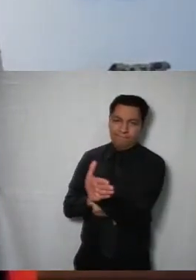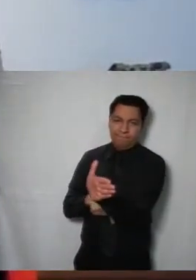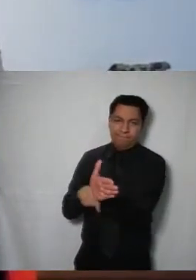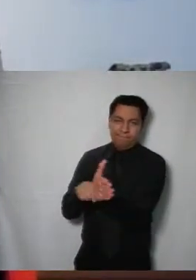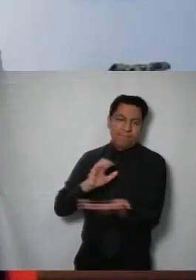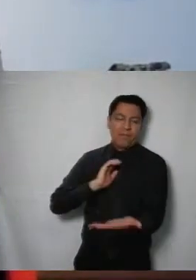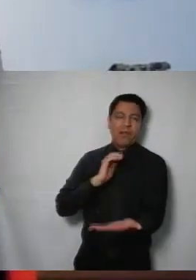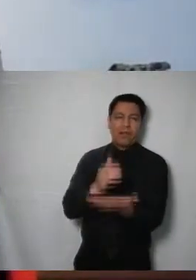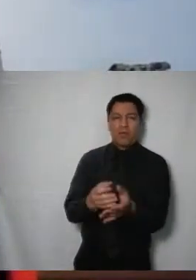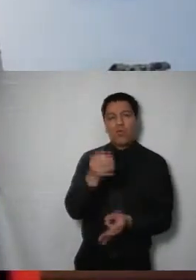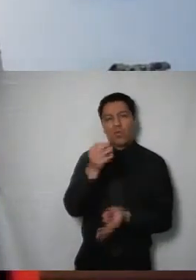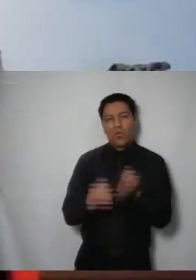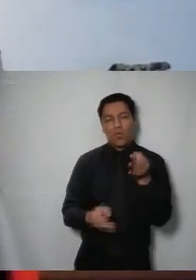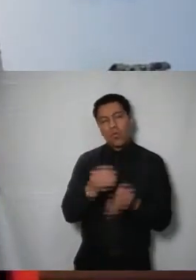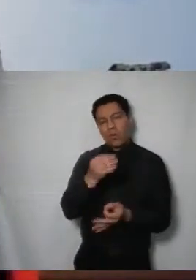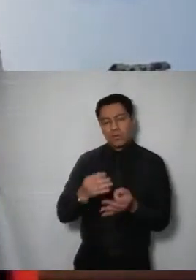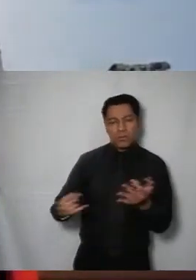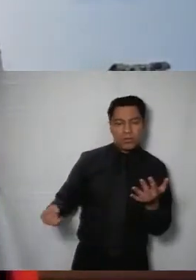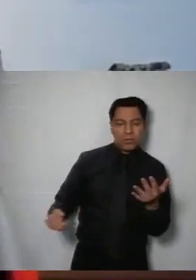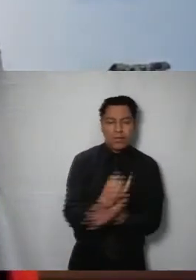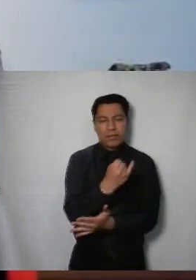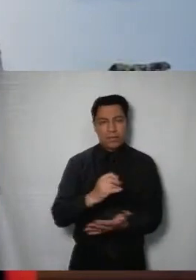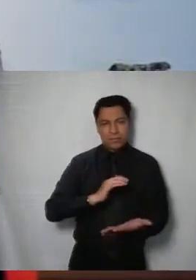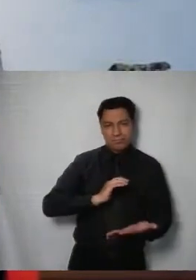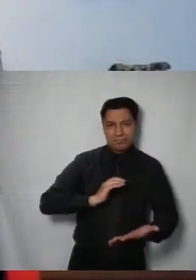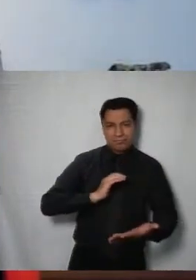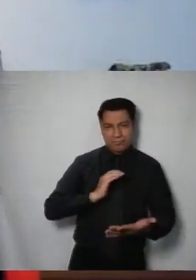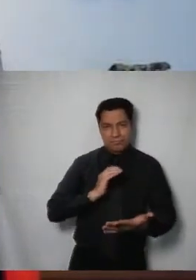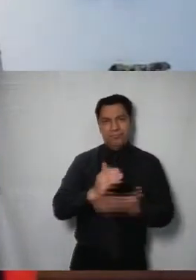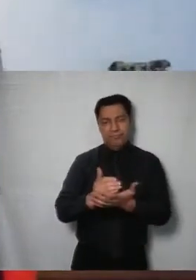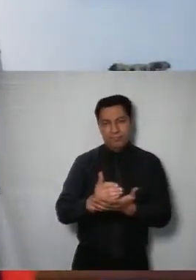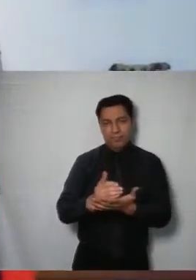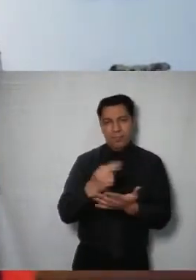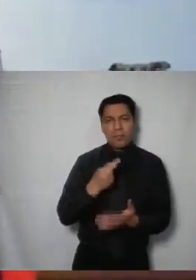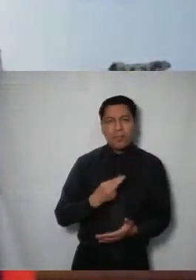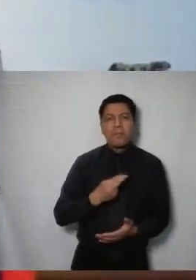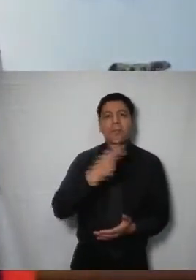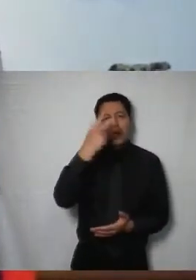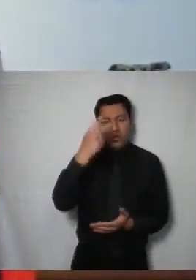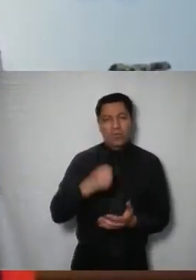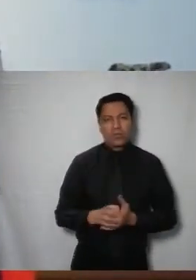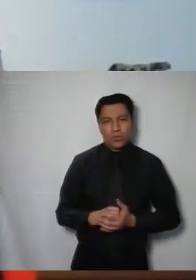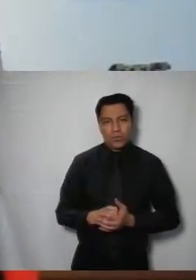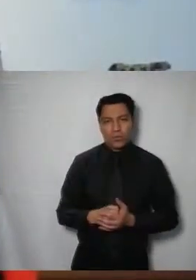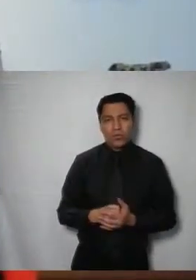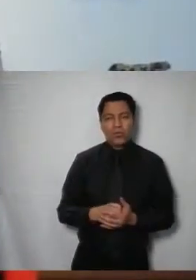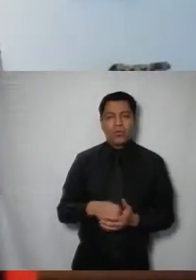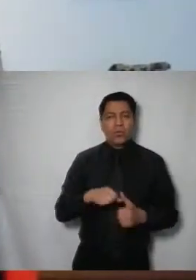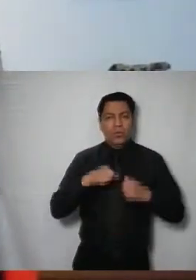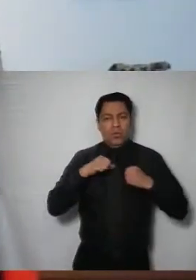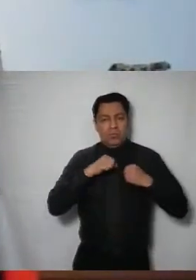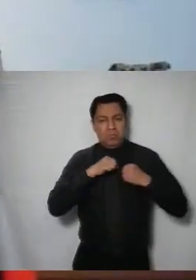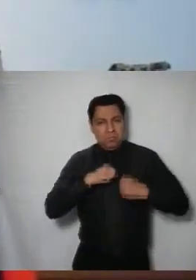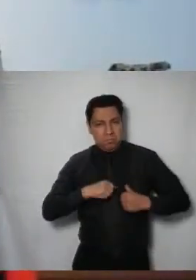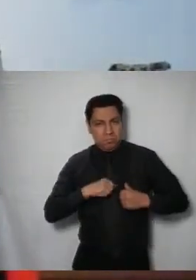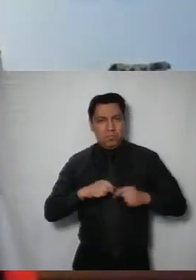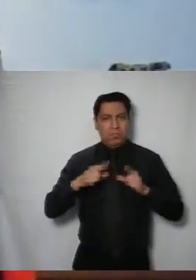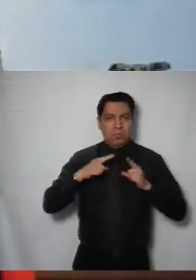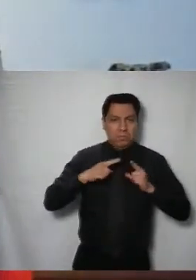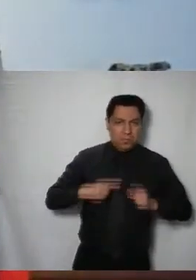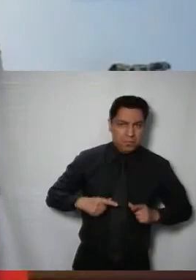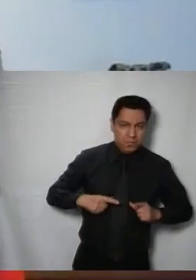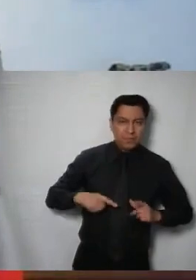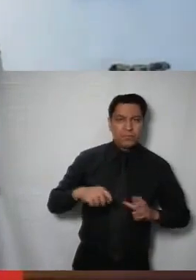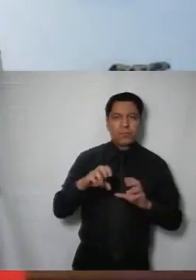sobreseguimiento más bien tomaríamos esa decisión de que fuera un sobreseguimiento y se diera la vista al órgano interno de control porque efectivamente el